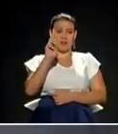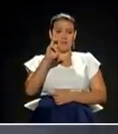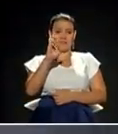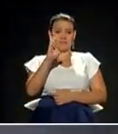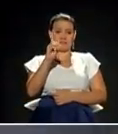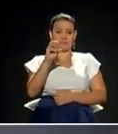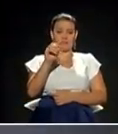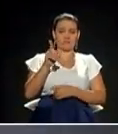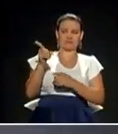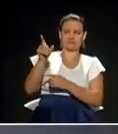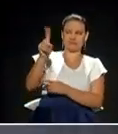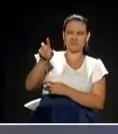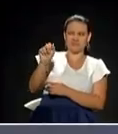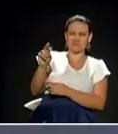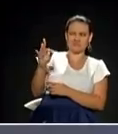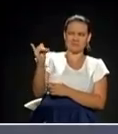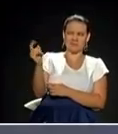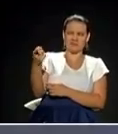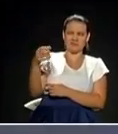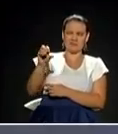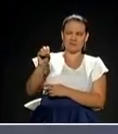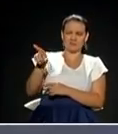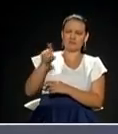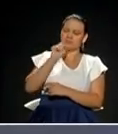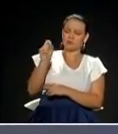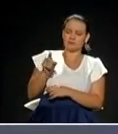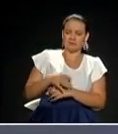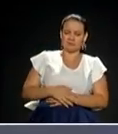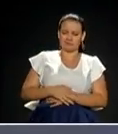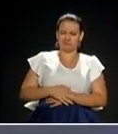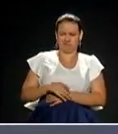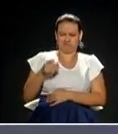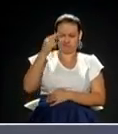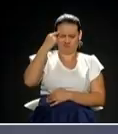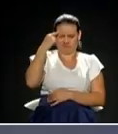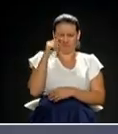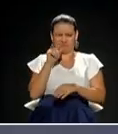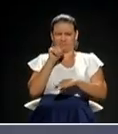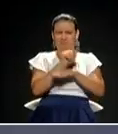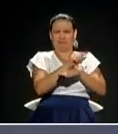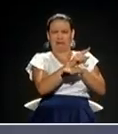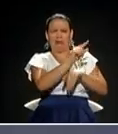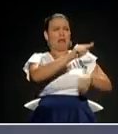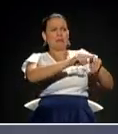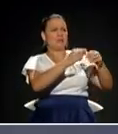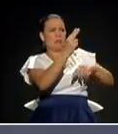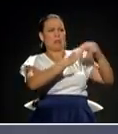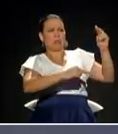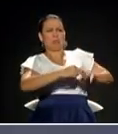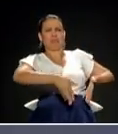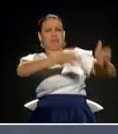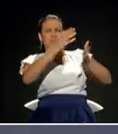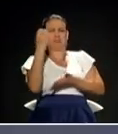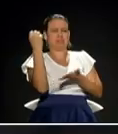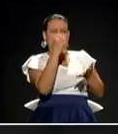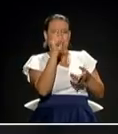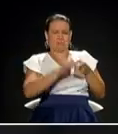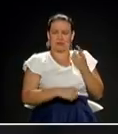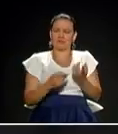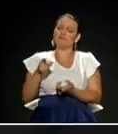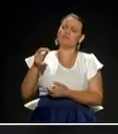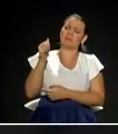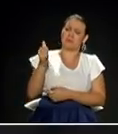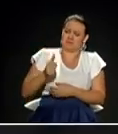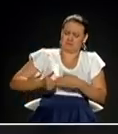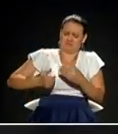de los demás porque no pueden, teóricamente, financiar obras que han propuesto. Él propone muchísimas, ¿cómo las financia él? Si es los mismos